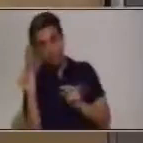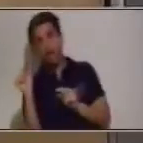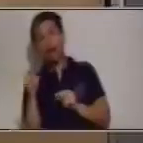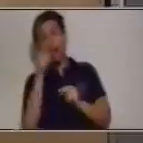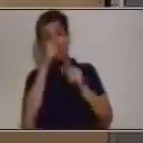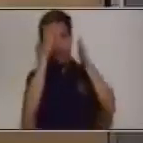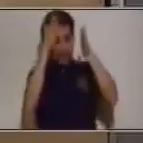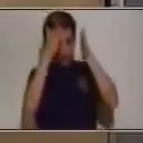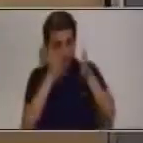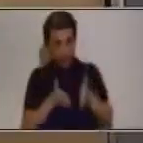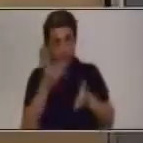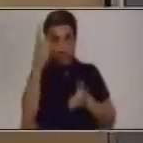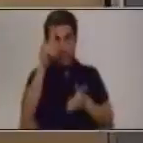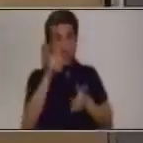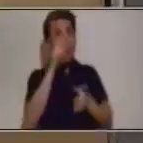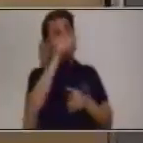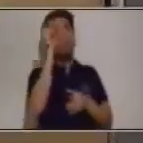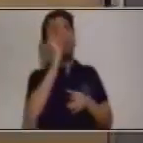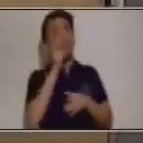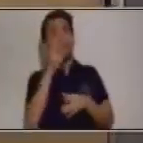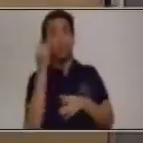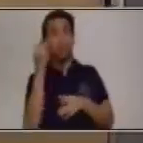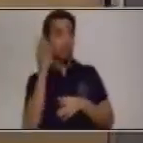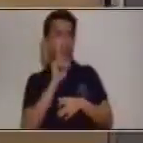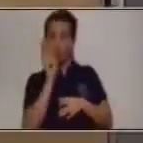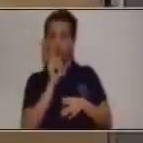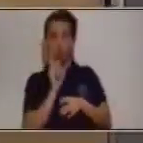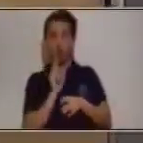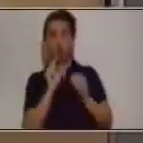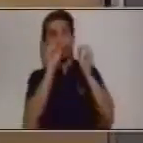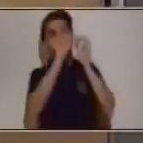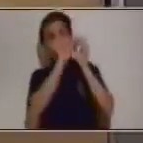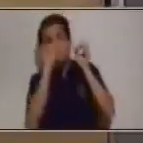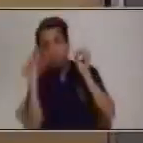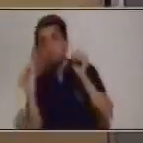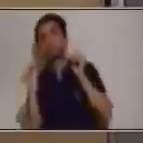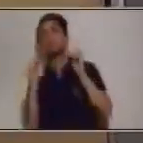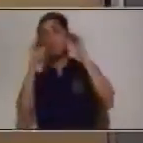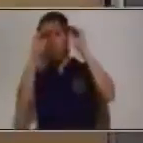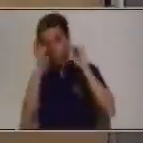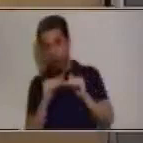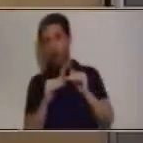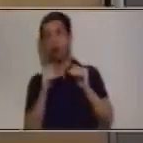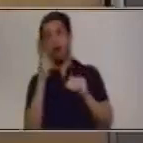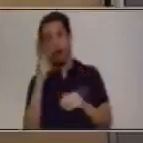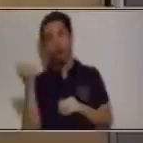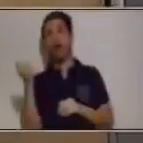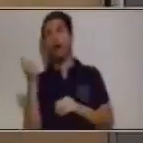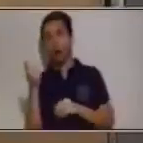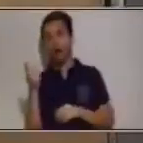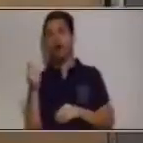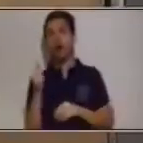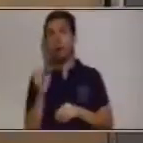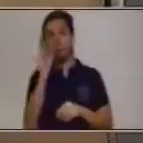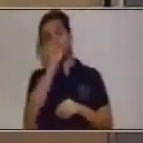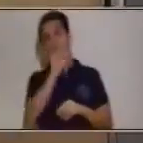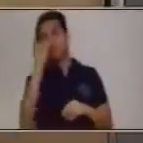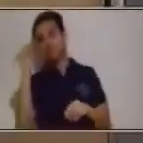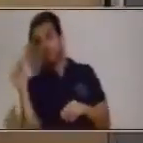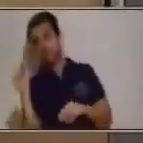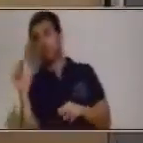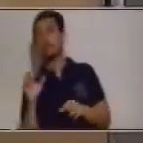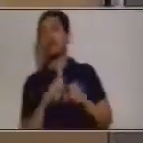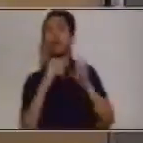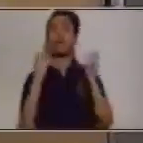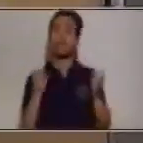sino que baja según la cantidad que le haya prestado 1 o 2 en este caso vimos cuando le prestaba 1 por lo